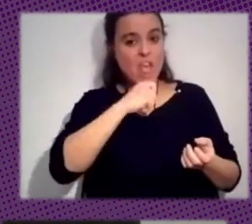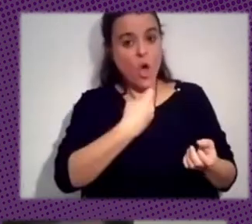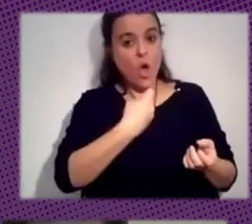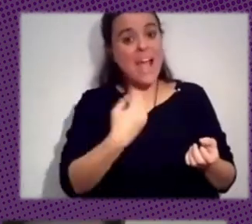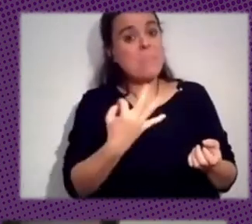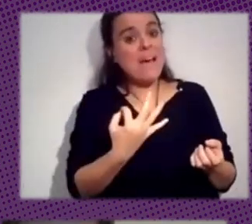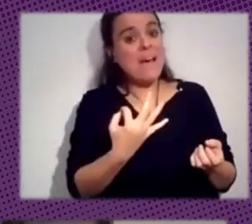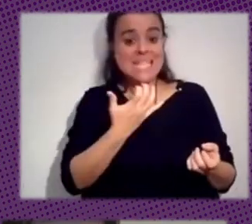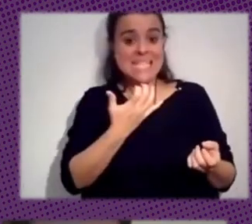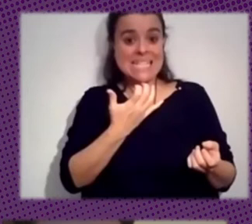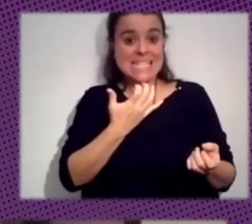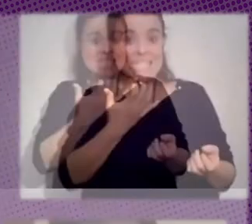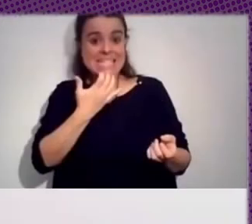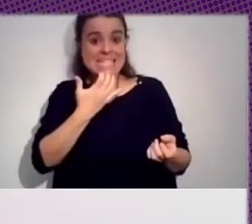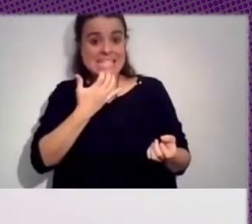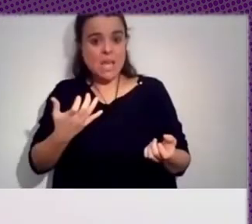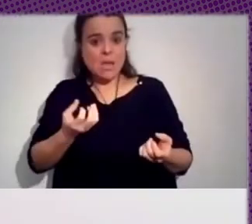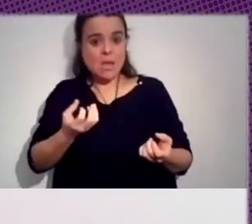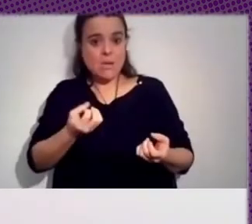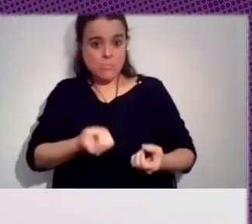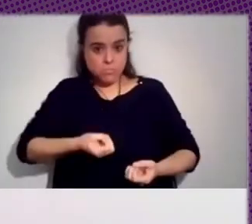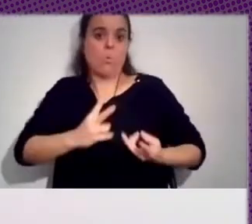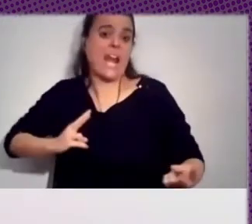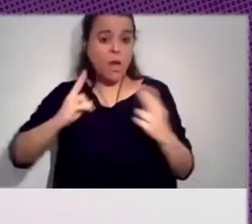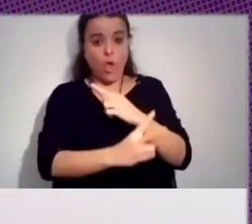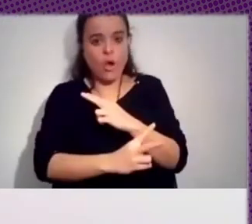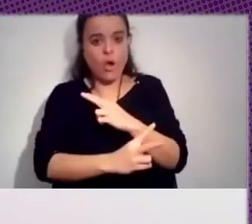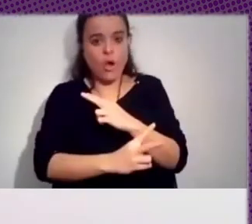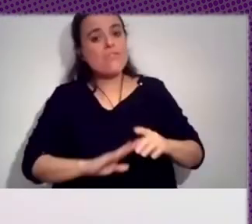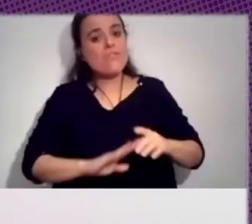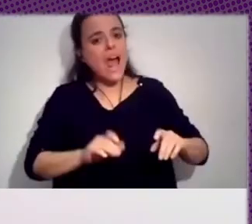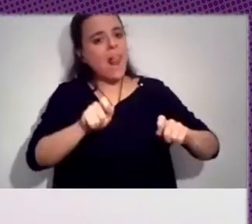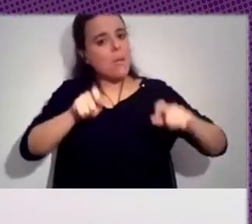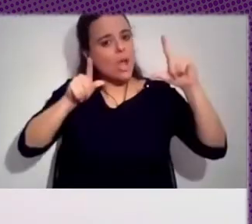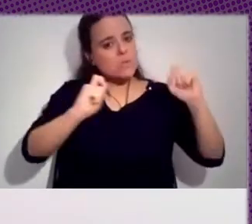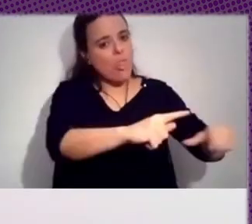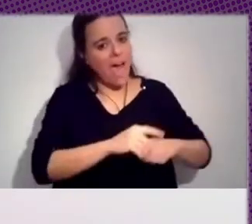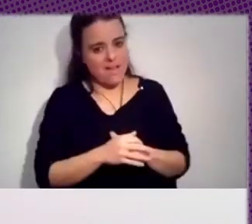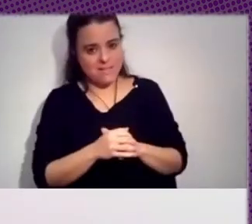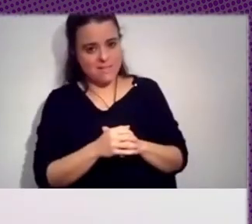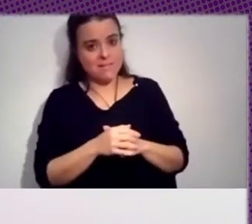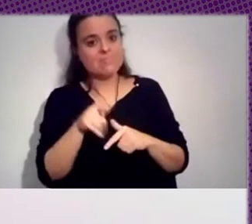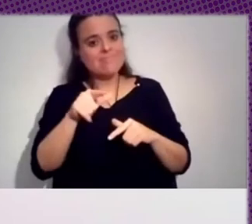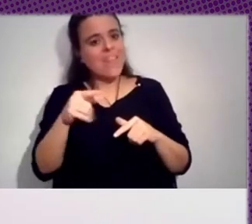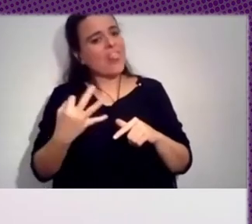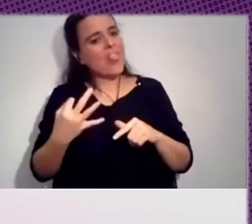romper esa burbuja, ¿no? Entonces, creo que es clave, sobre todo para el usuario, ¿no?, que tiene que hacer ante